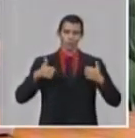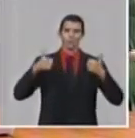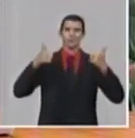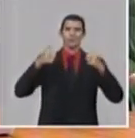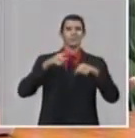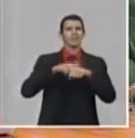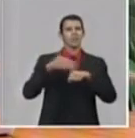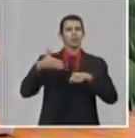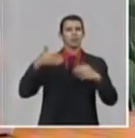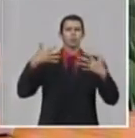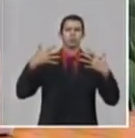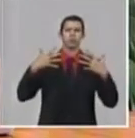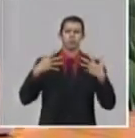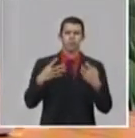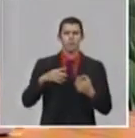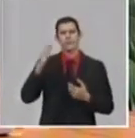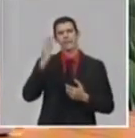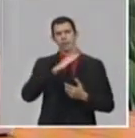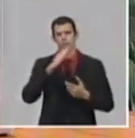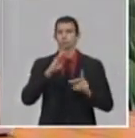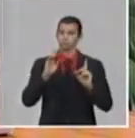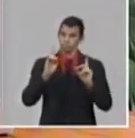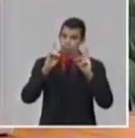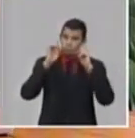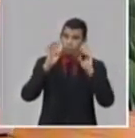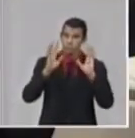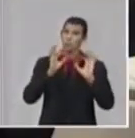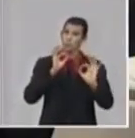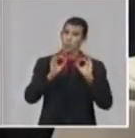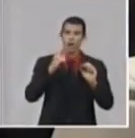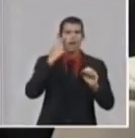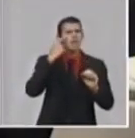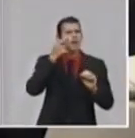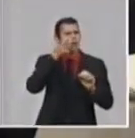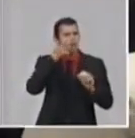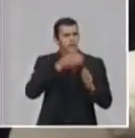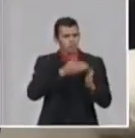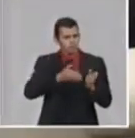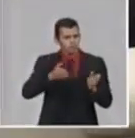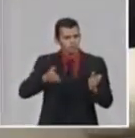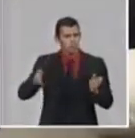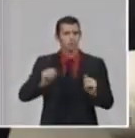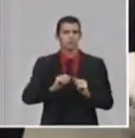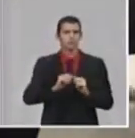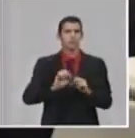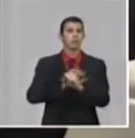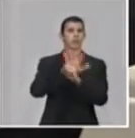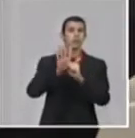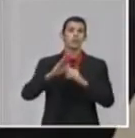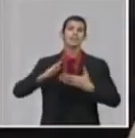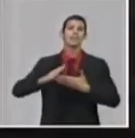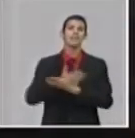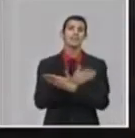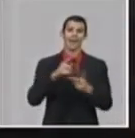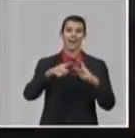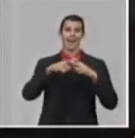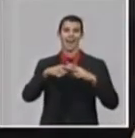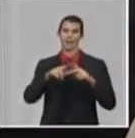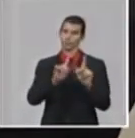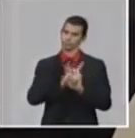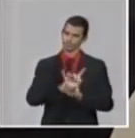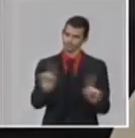está hablando de una cura para la COVID. Realmente es una